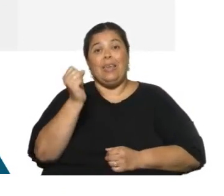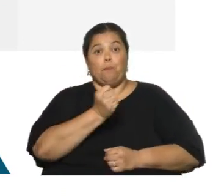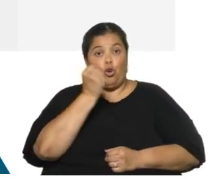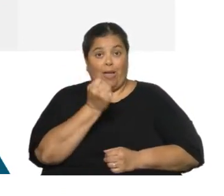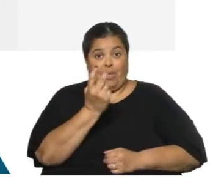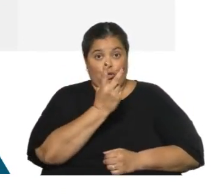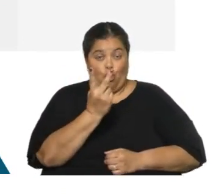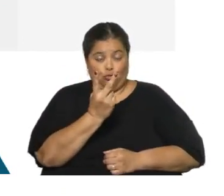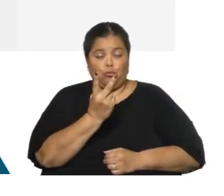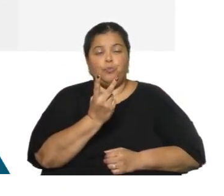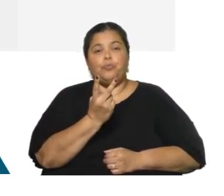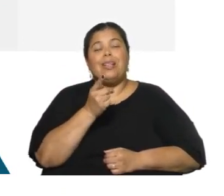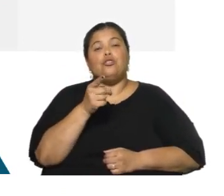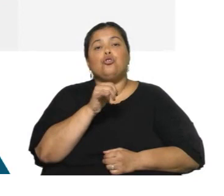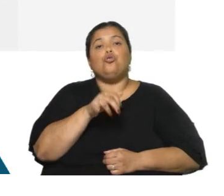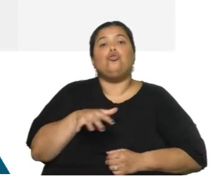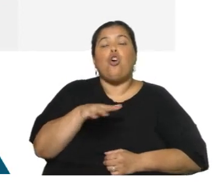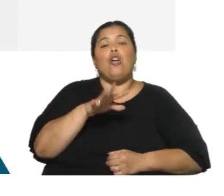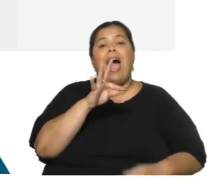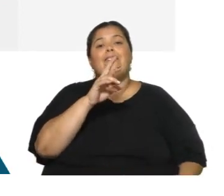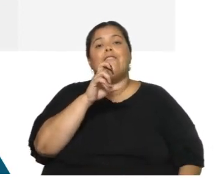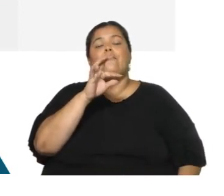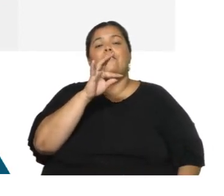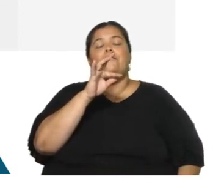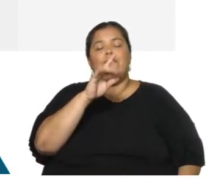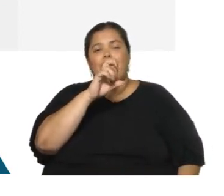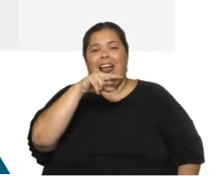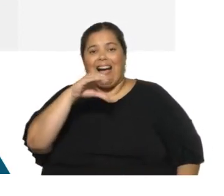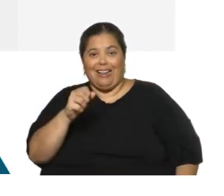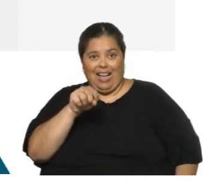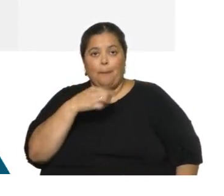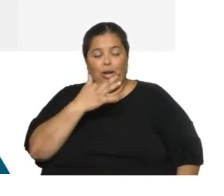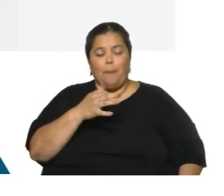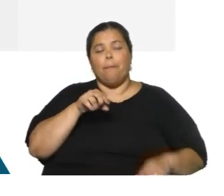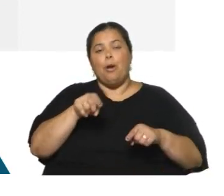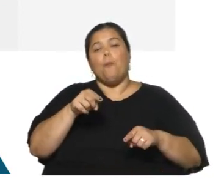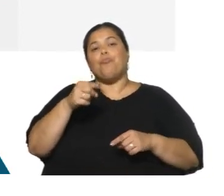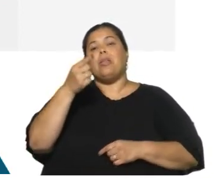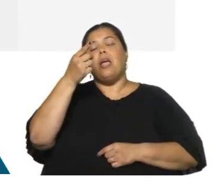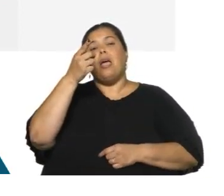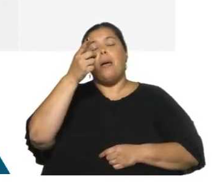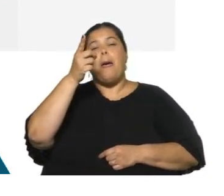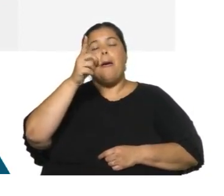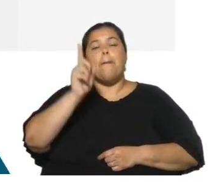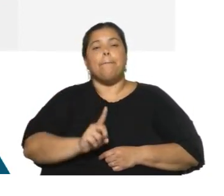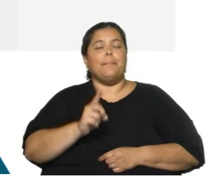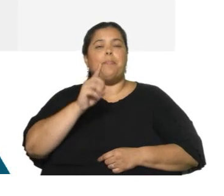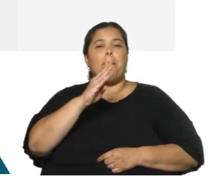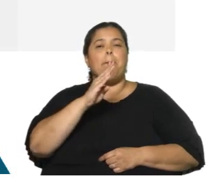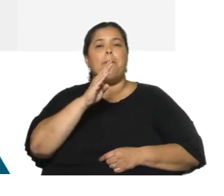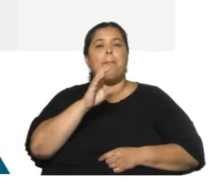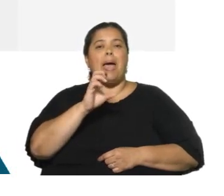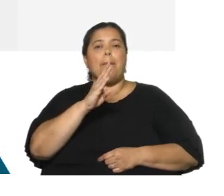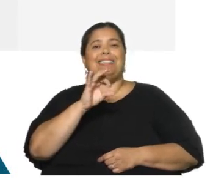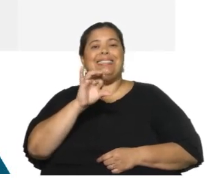y son los que están en las zonas francas industriales. La elaboración de concentrados de Pepsi-Cola en la zona franca de Colonia y la